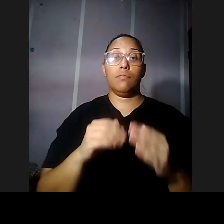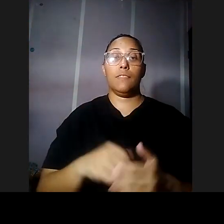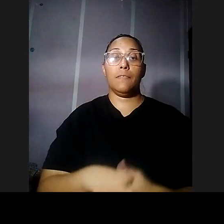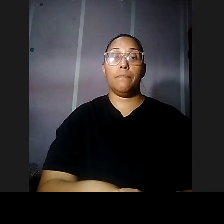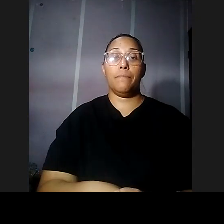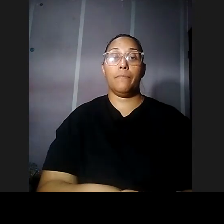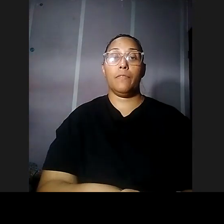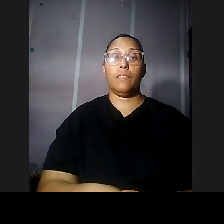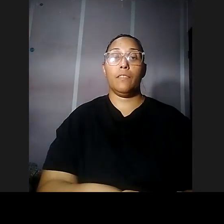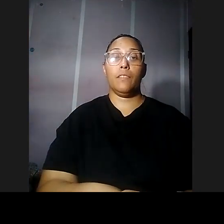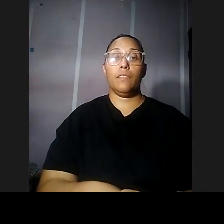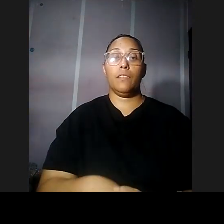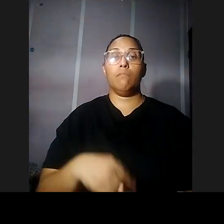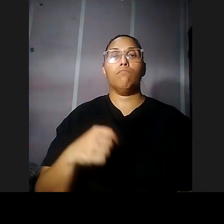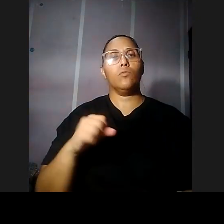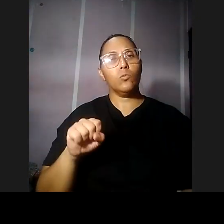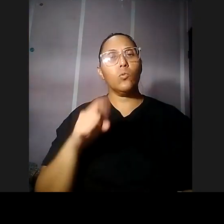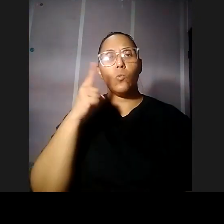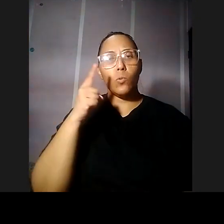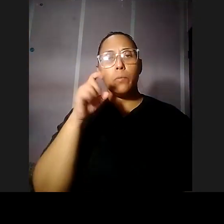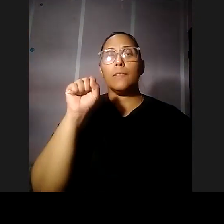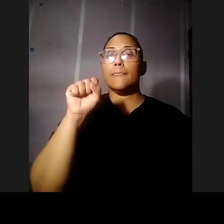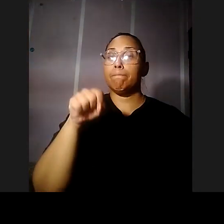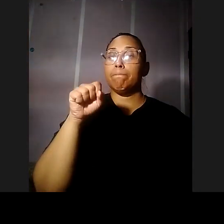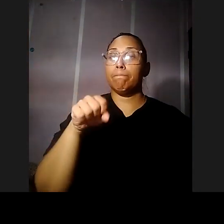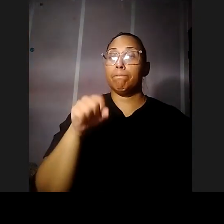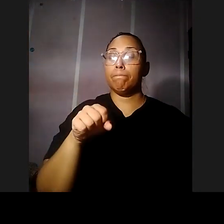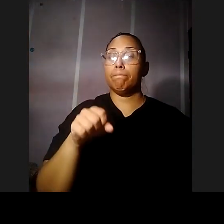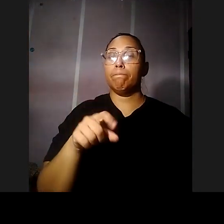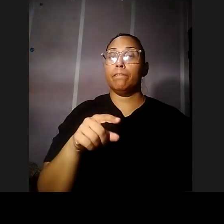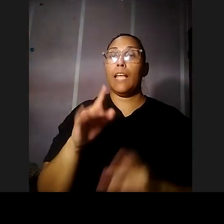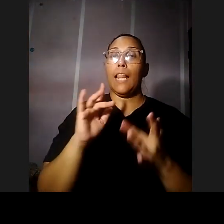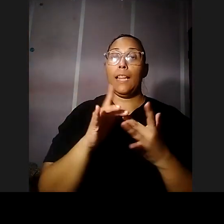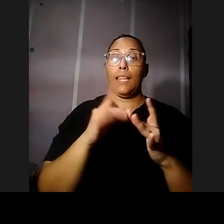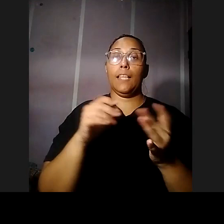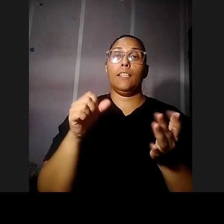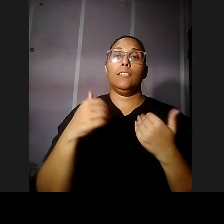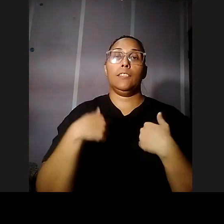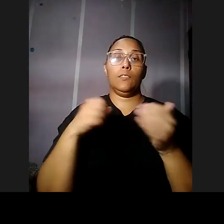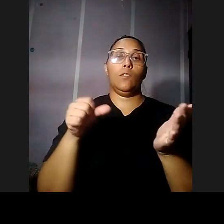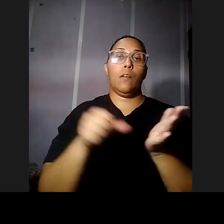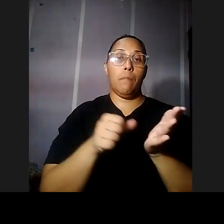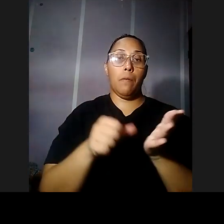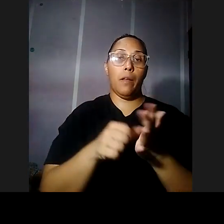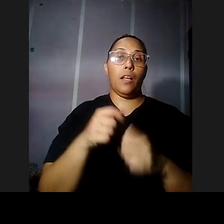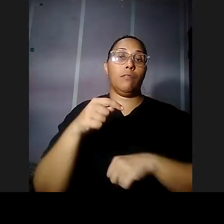yo entiendo que sí en el internet ellos tienen una página donde está el horario